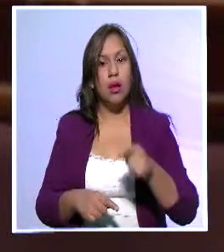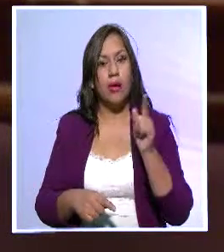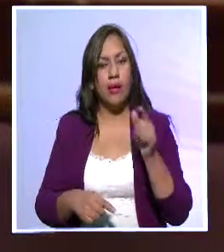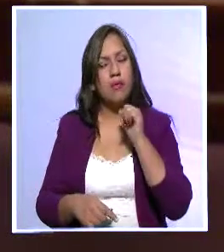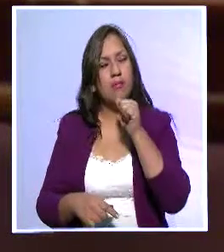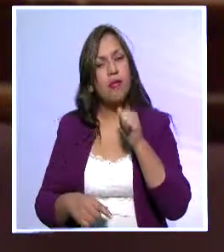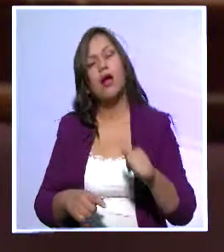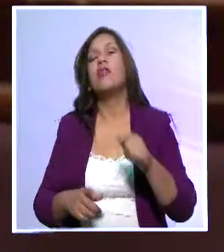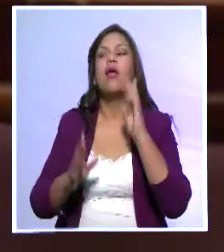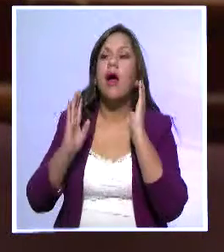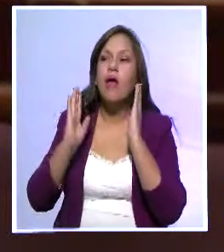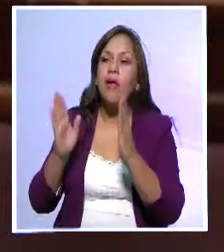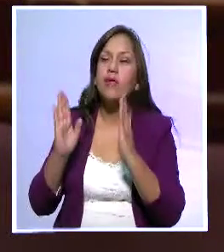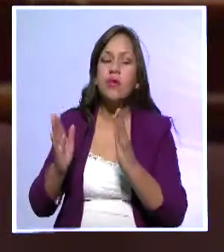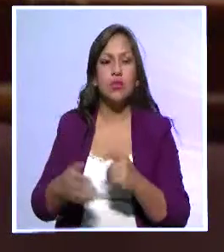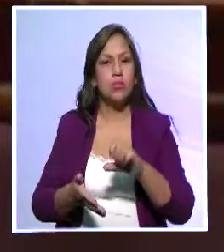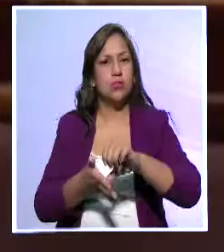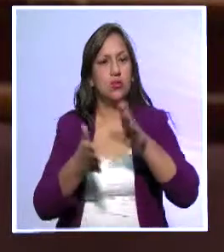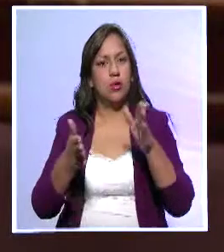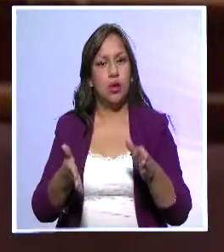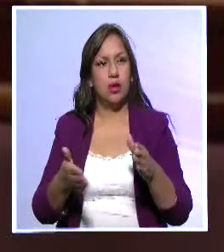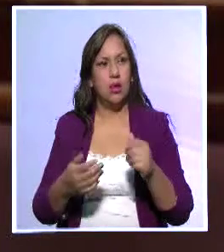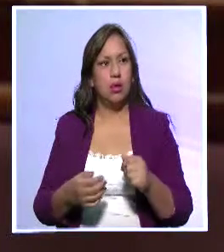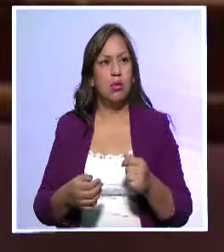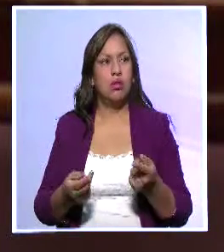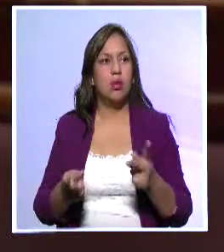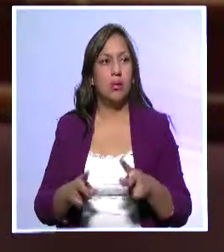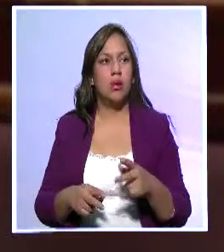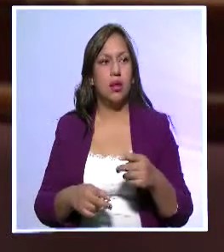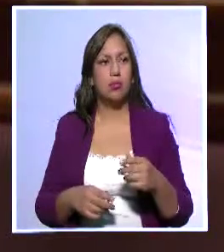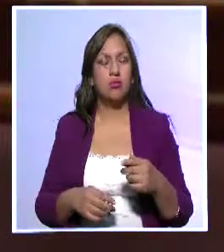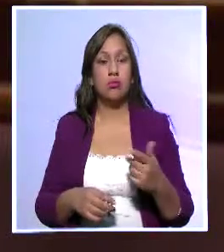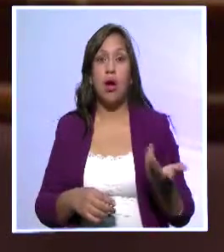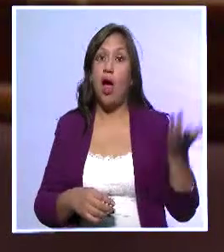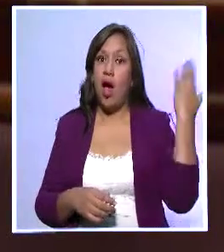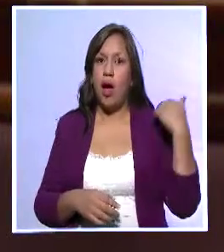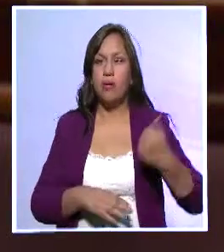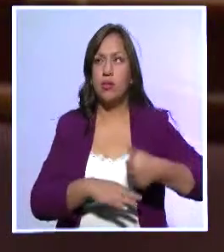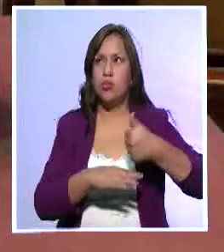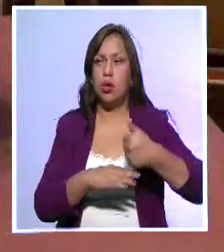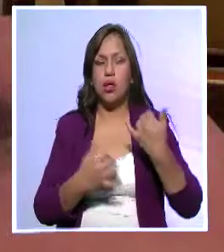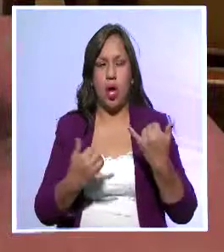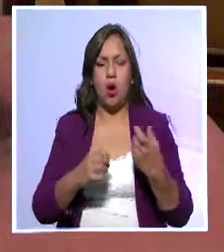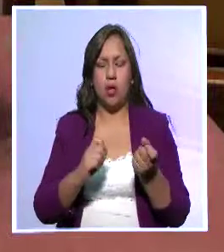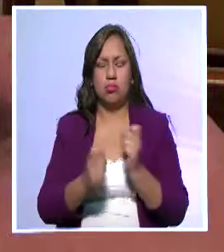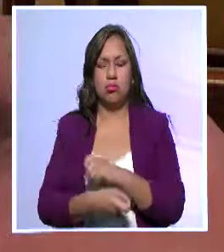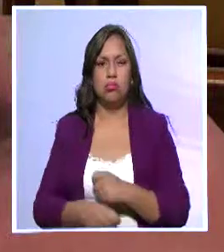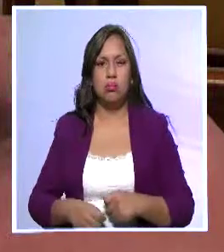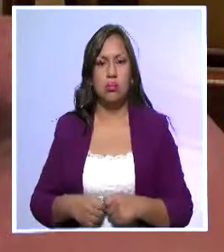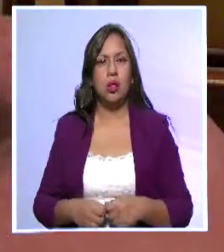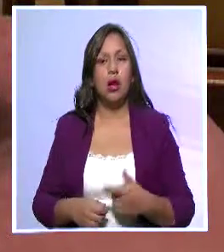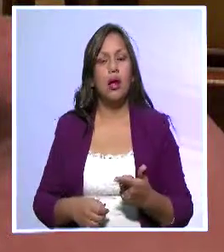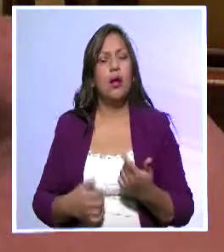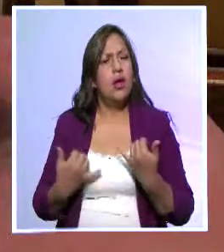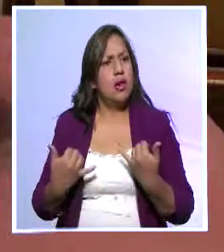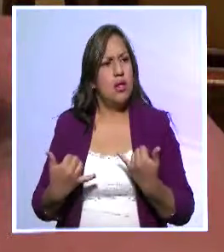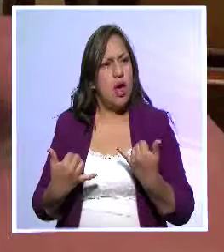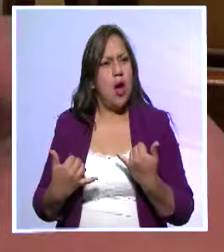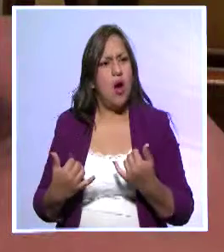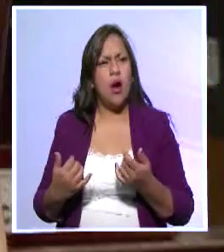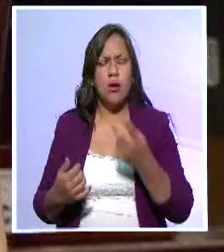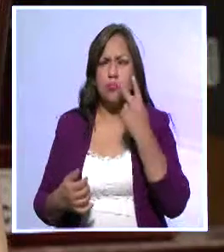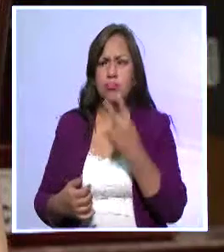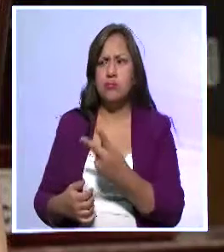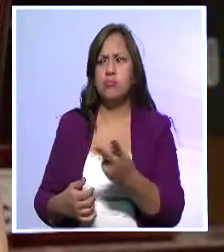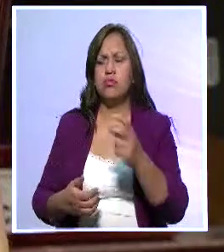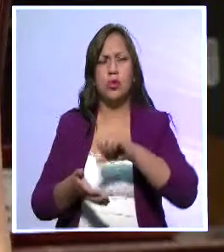atención suficiente ni de la ciudadanía y hasta hace poco tiempo tampoco de las autoridades. ¿Peor aún cuando hoy nos enfrentamos a una sociedad